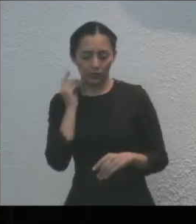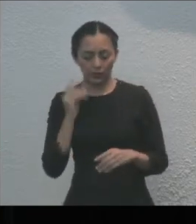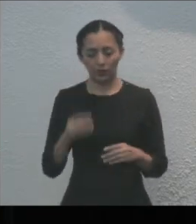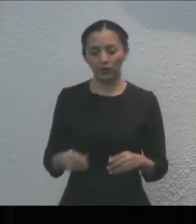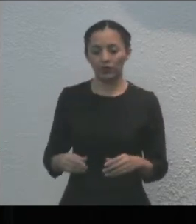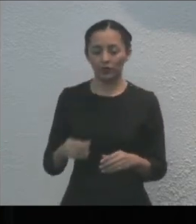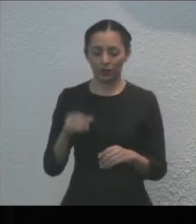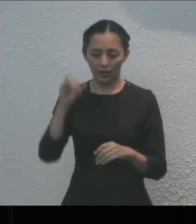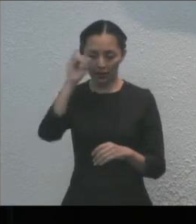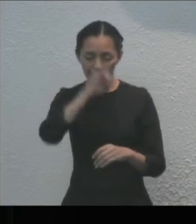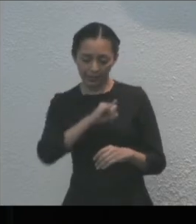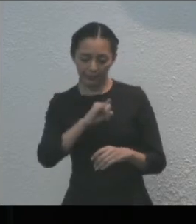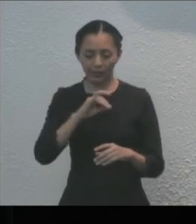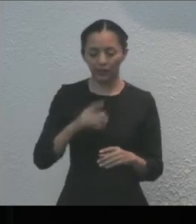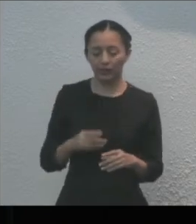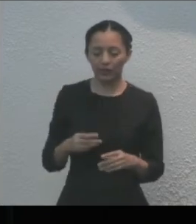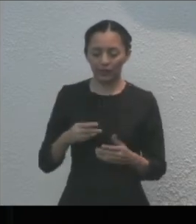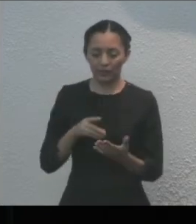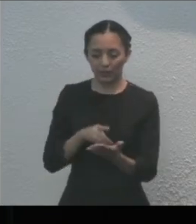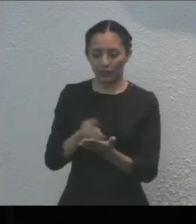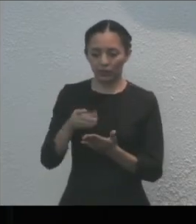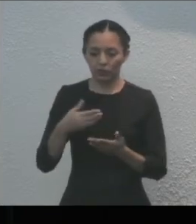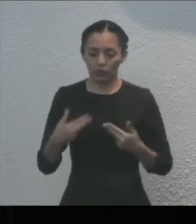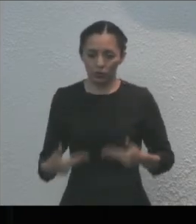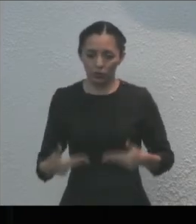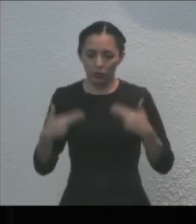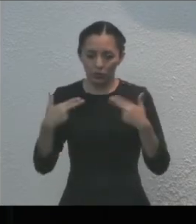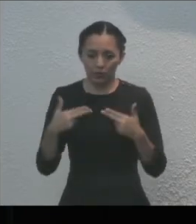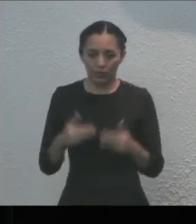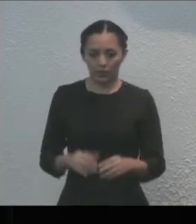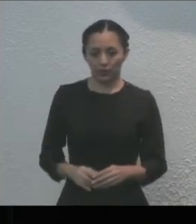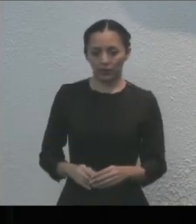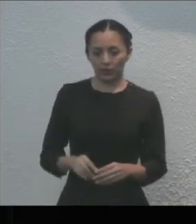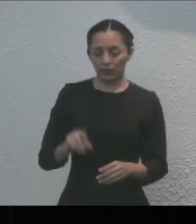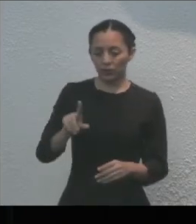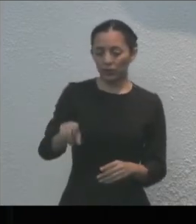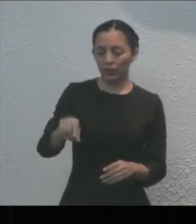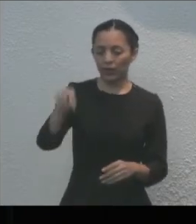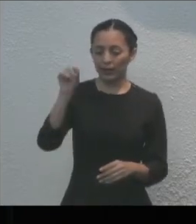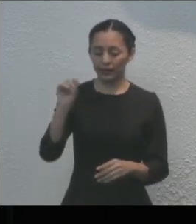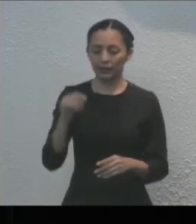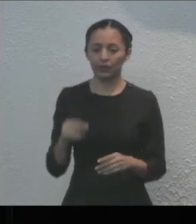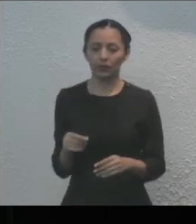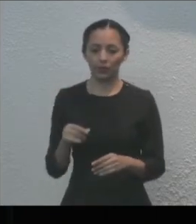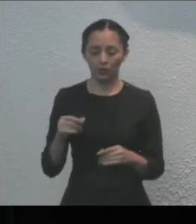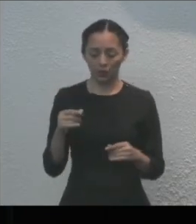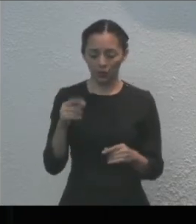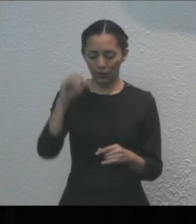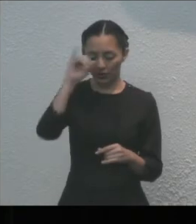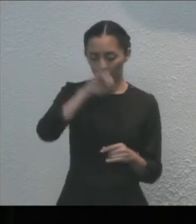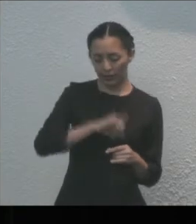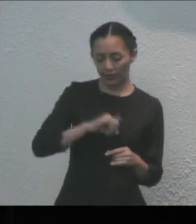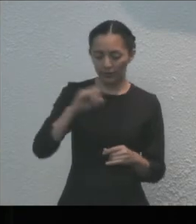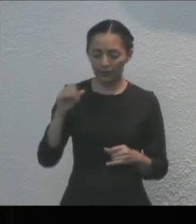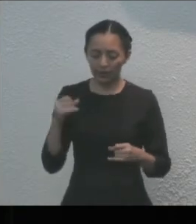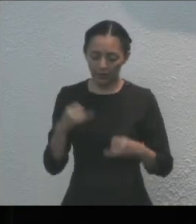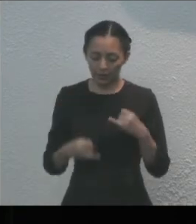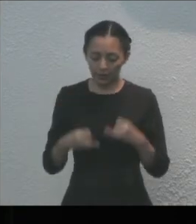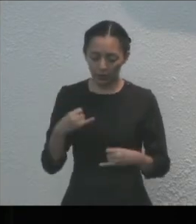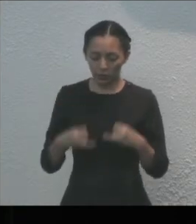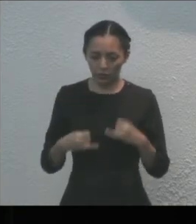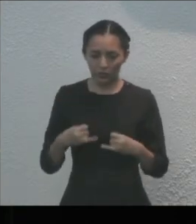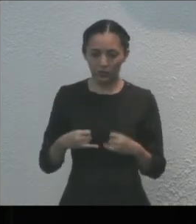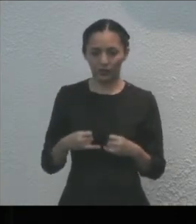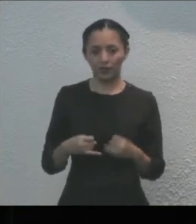del Estado en su calidad de vocal, por una persona designada por parte del Poder Judicial del Estado en su calidad de vocal y por la